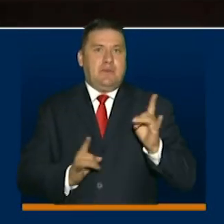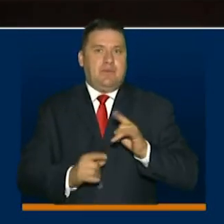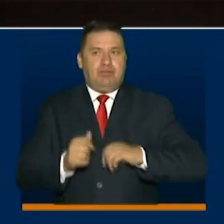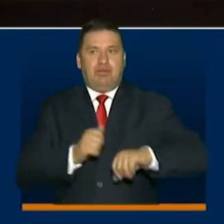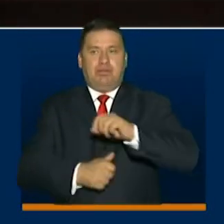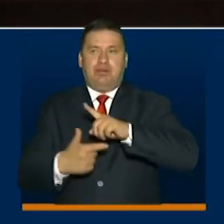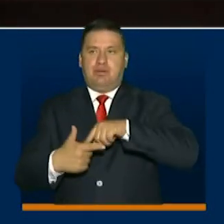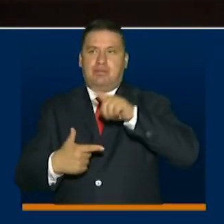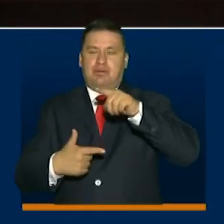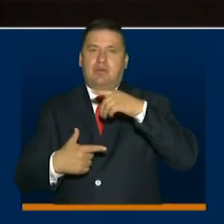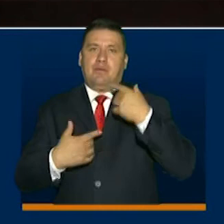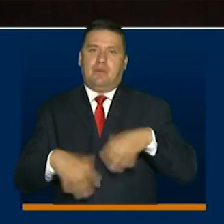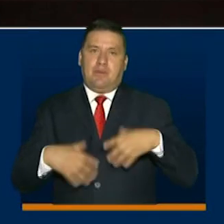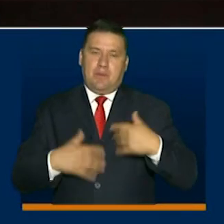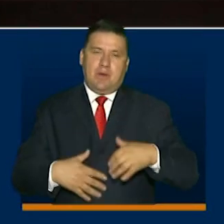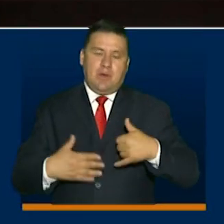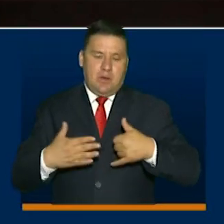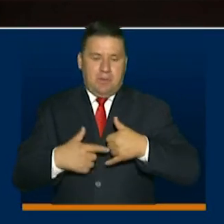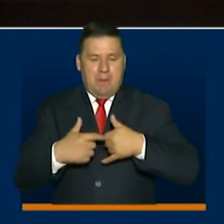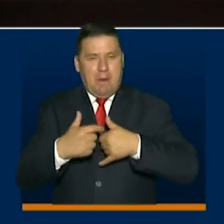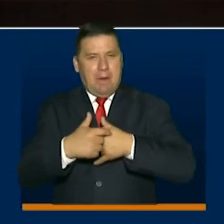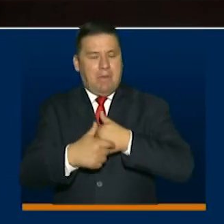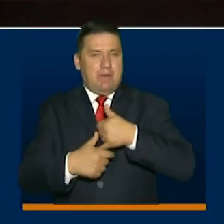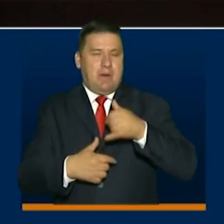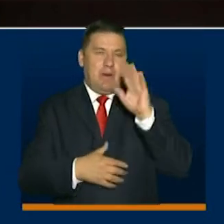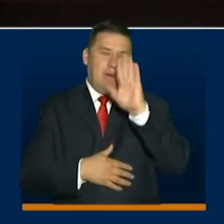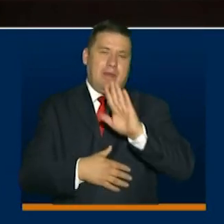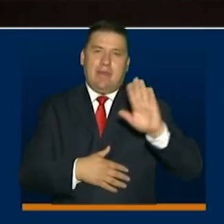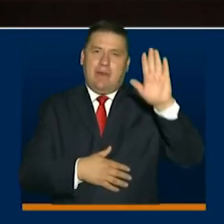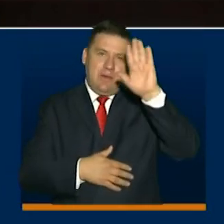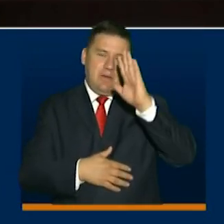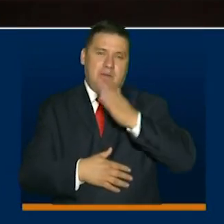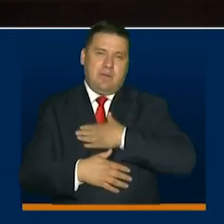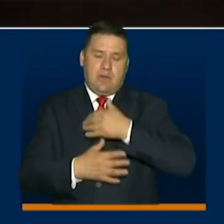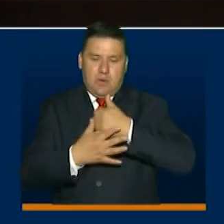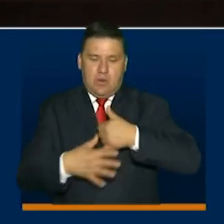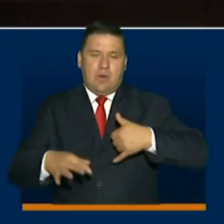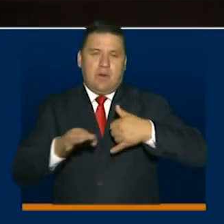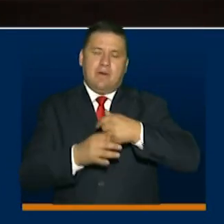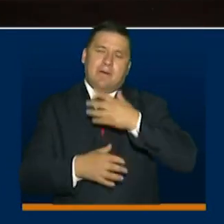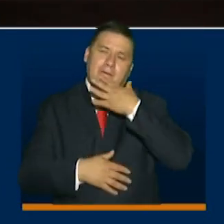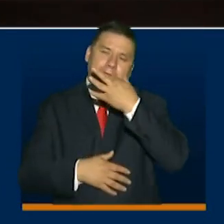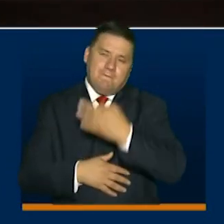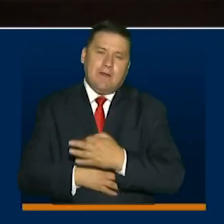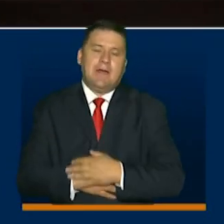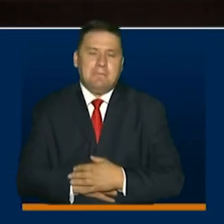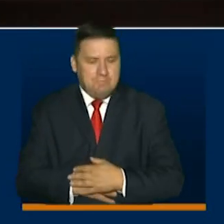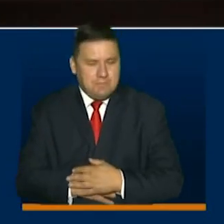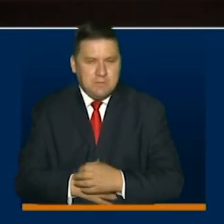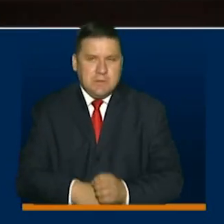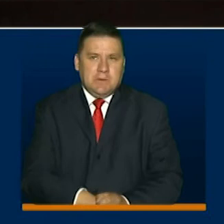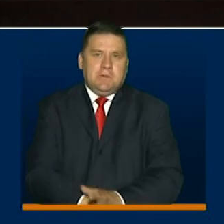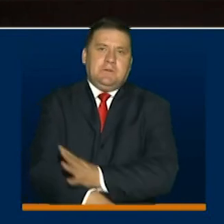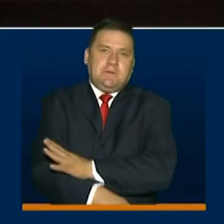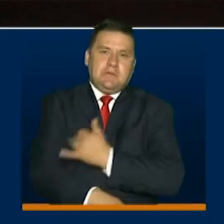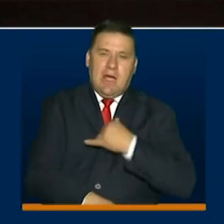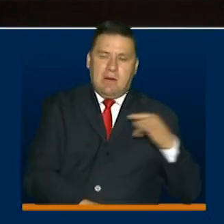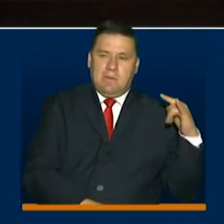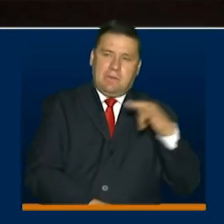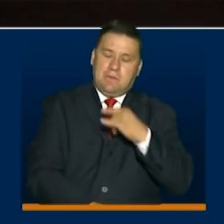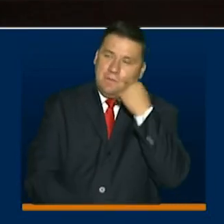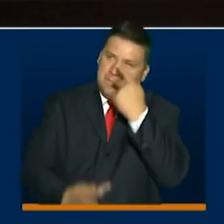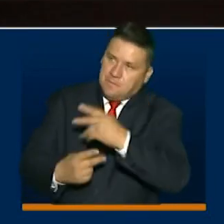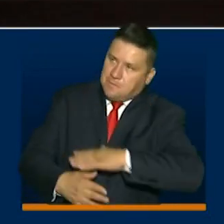producir efectos en todos los habitantes de un departamento como el Guaviare. De verdad que fue emocionante visitar